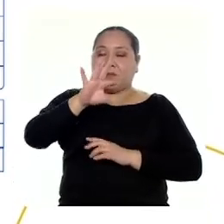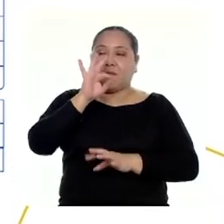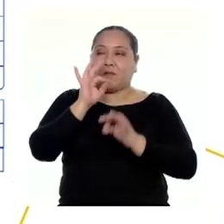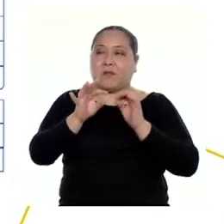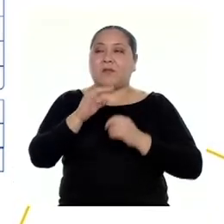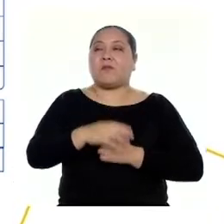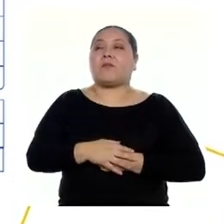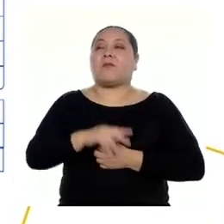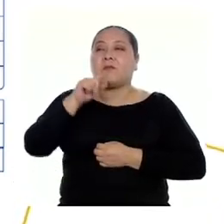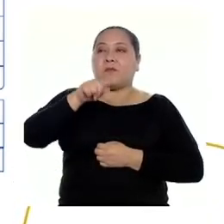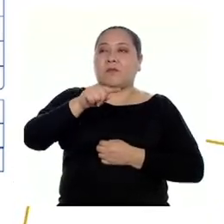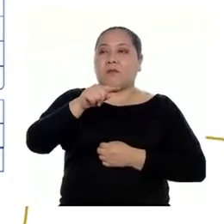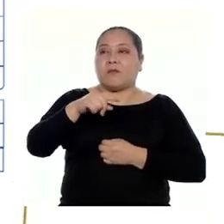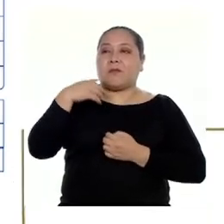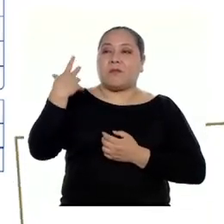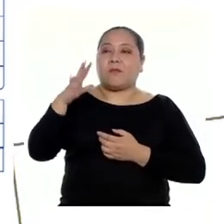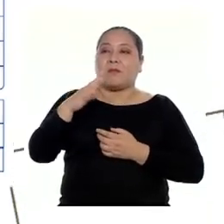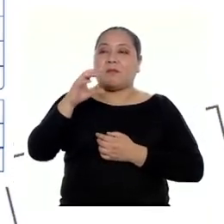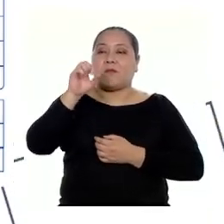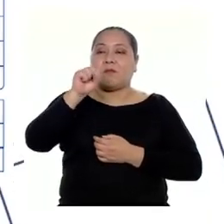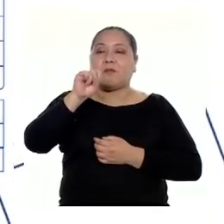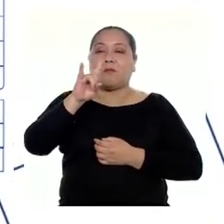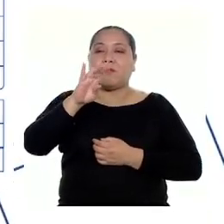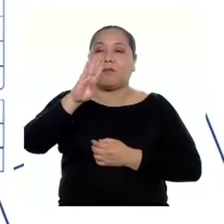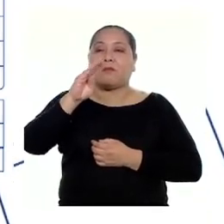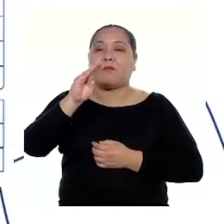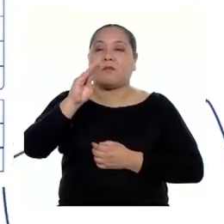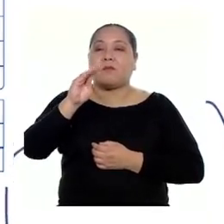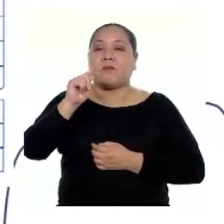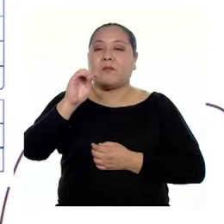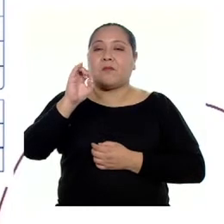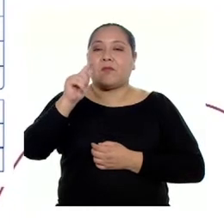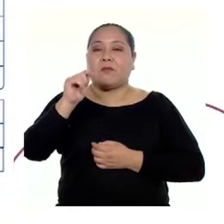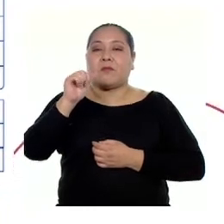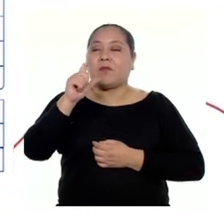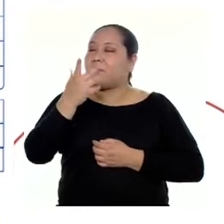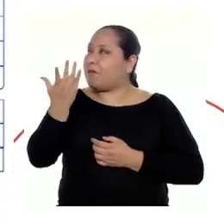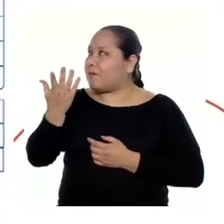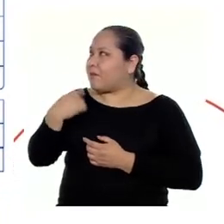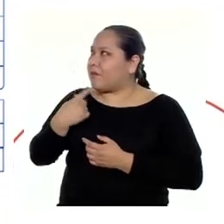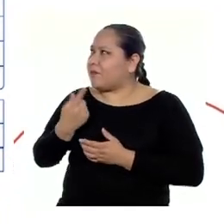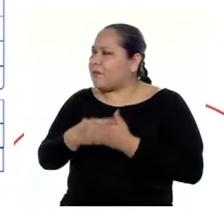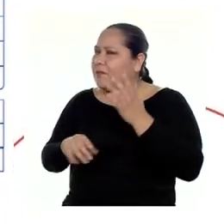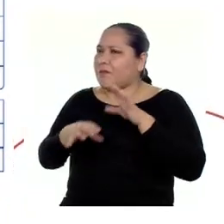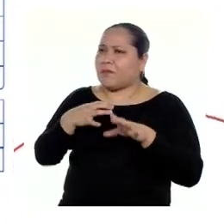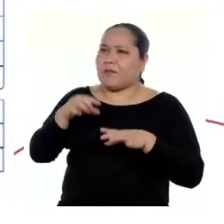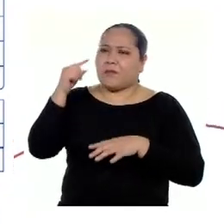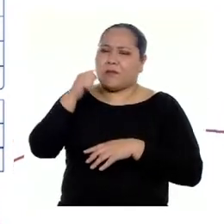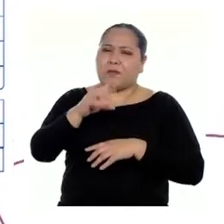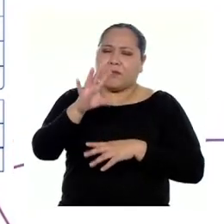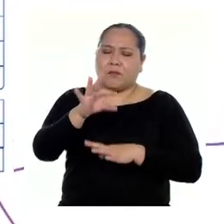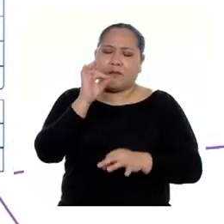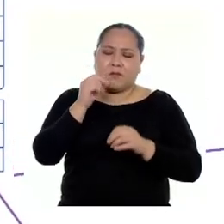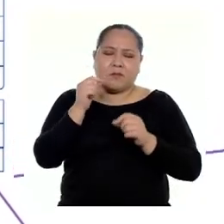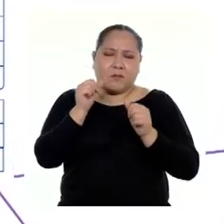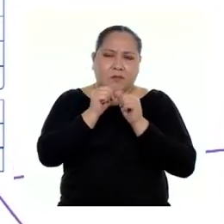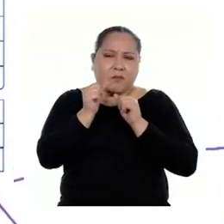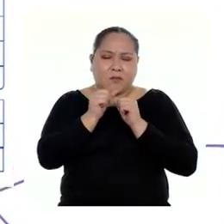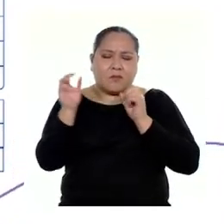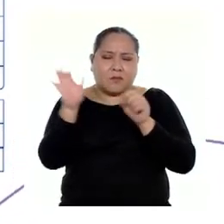encontrar, tenemos nuestro subtotal. ¿Subtotal? ¿Y qué debemos hacer para encontrar el monto total?